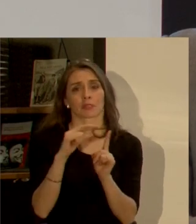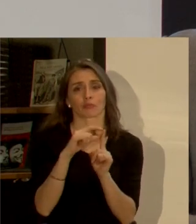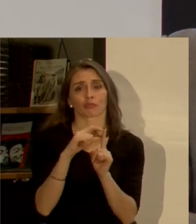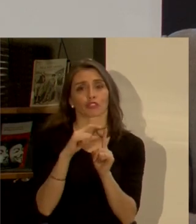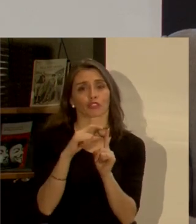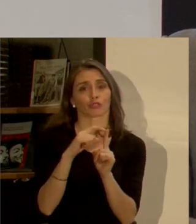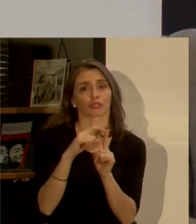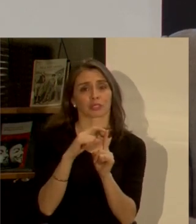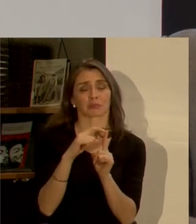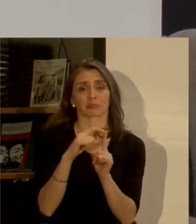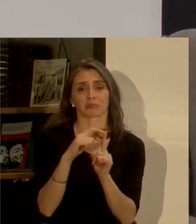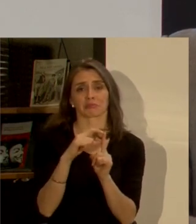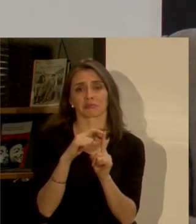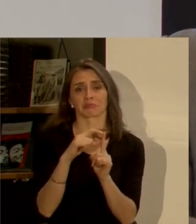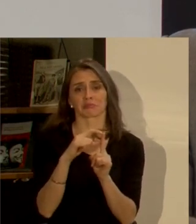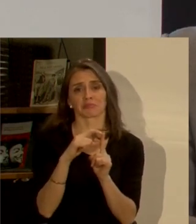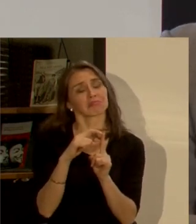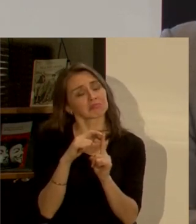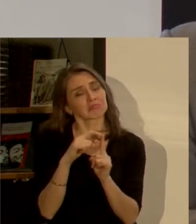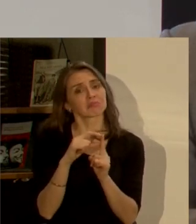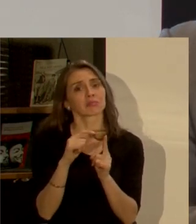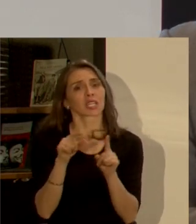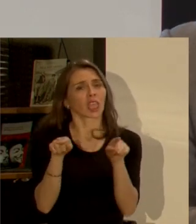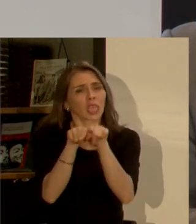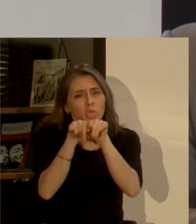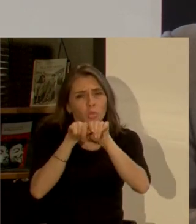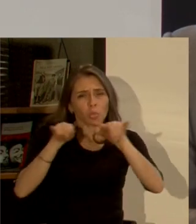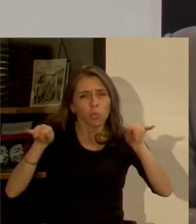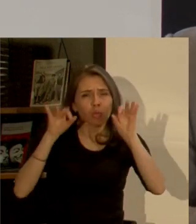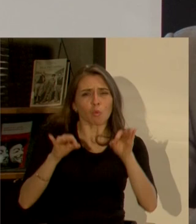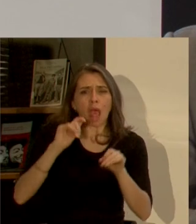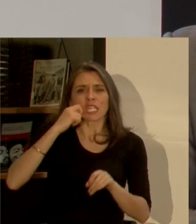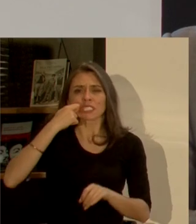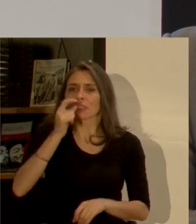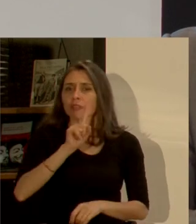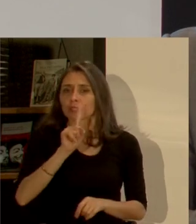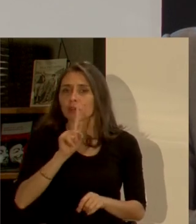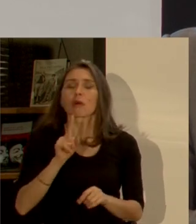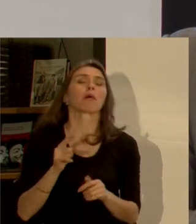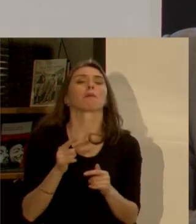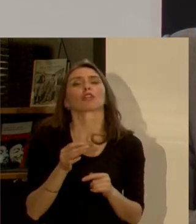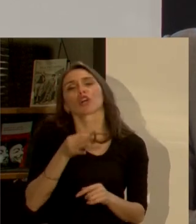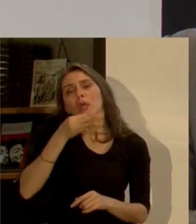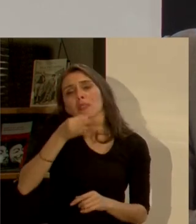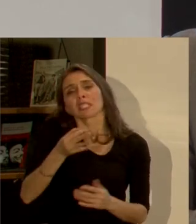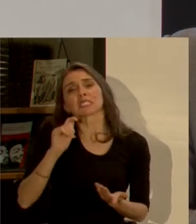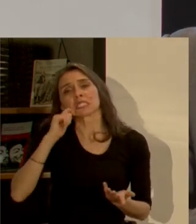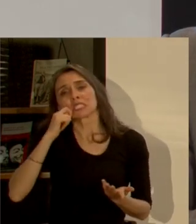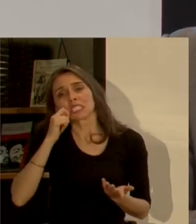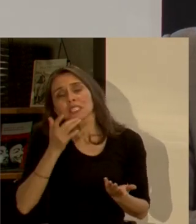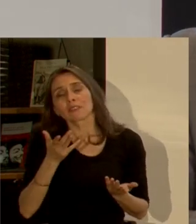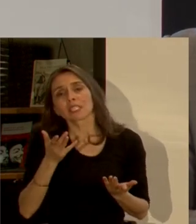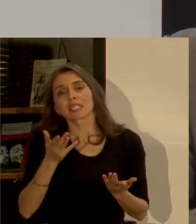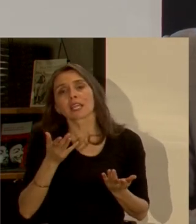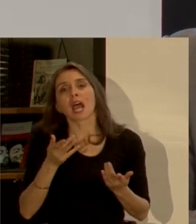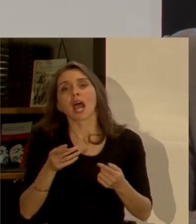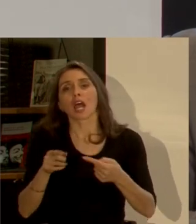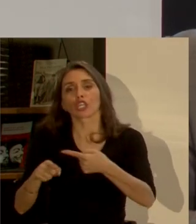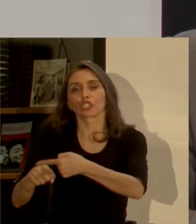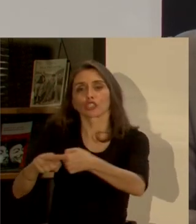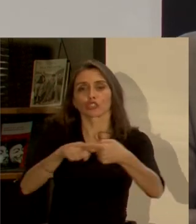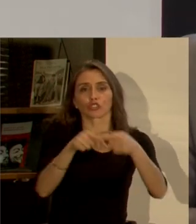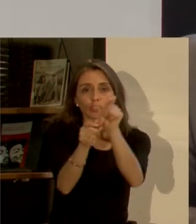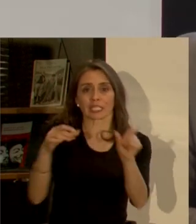es un concepto bien no es uniforme sin embargo por lo menos podemos hablar de la sociedad civil